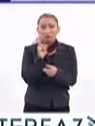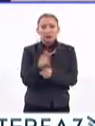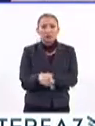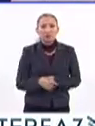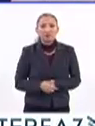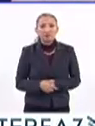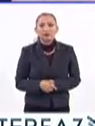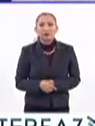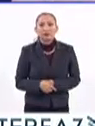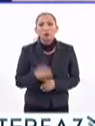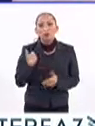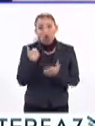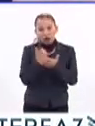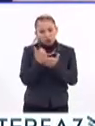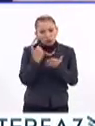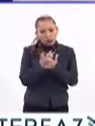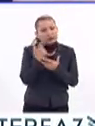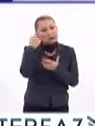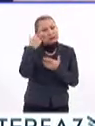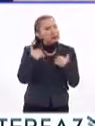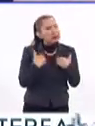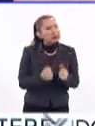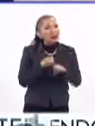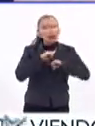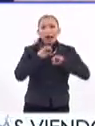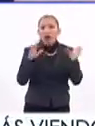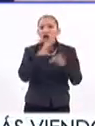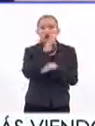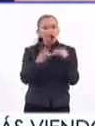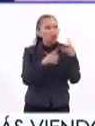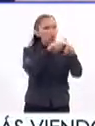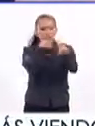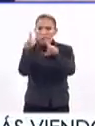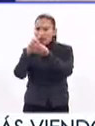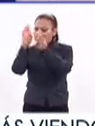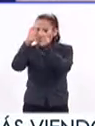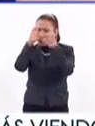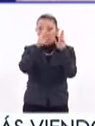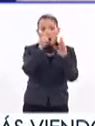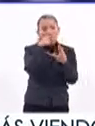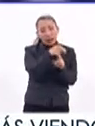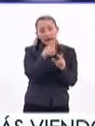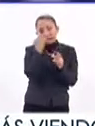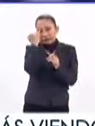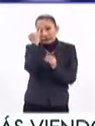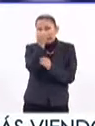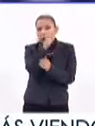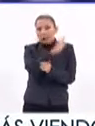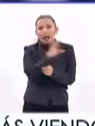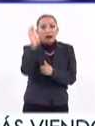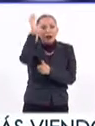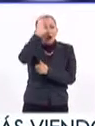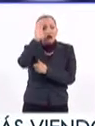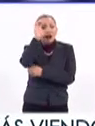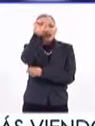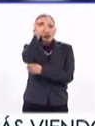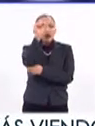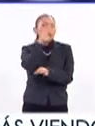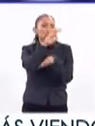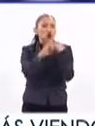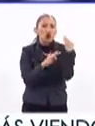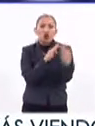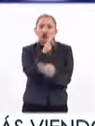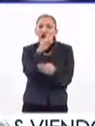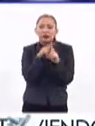verdad participar y entienden perfectamente bien que todos somos diferentes, como una de las iniciativas de Claudia Sheinbaum, que todos somos